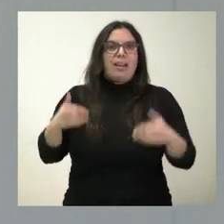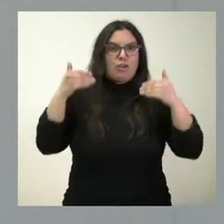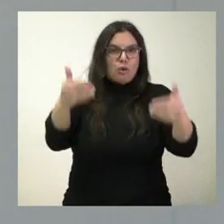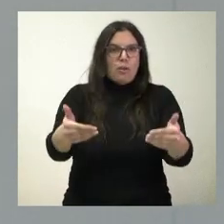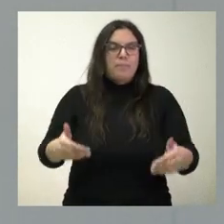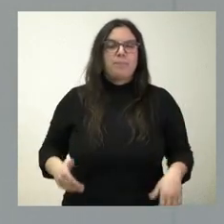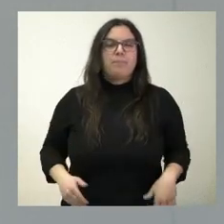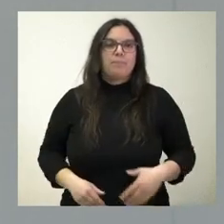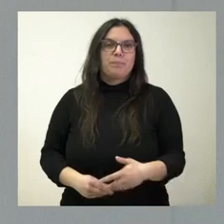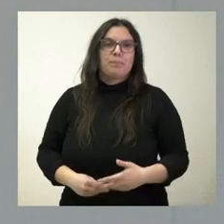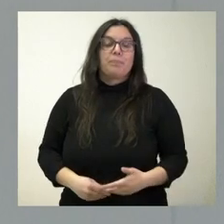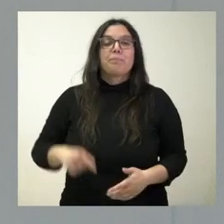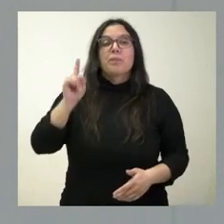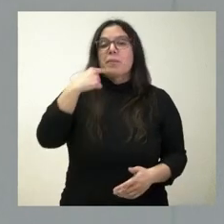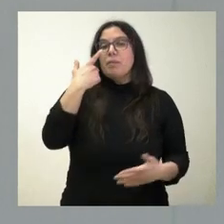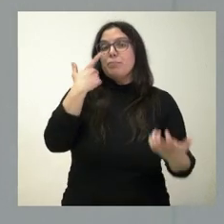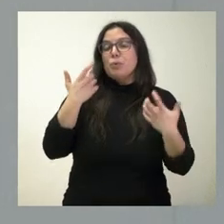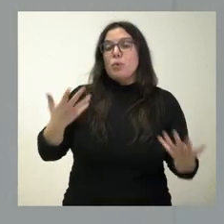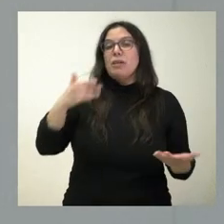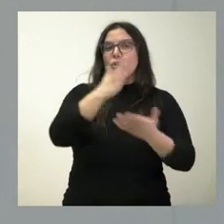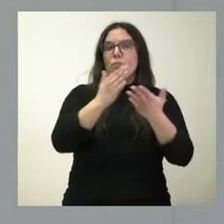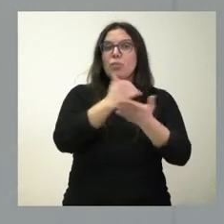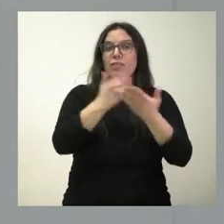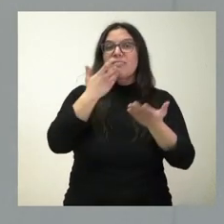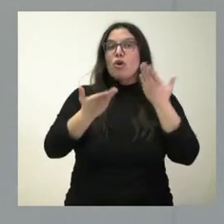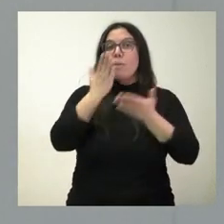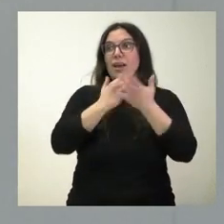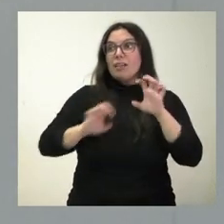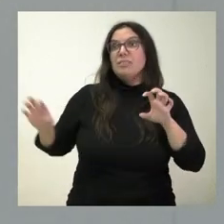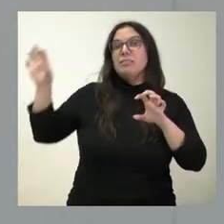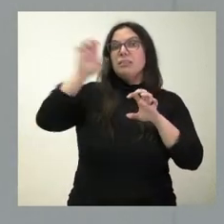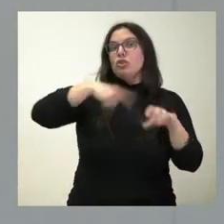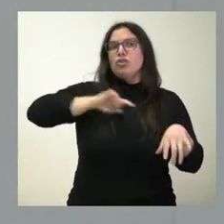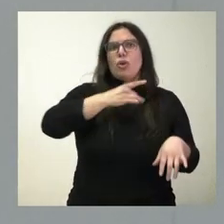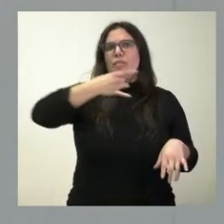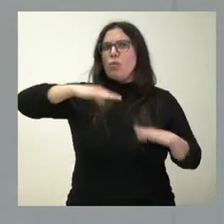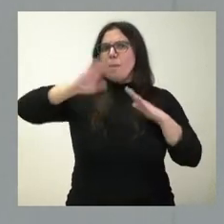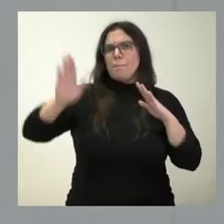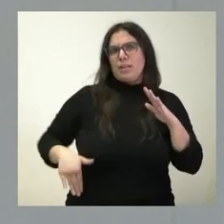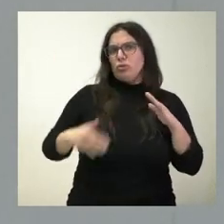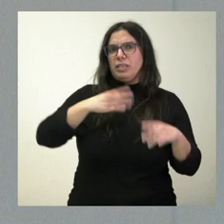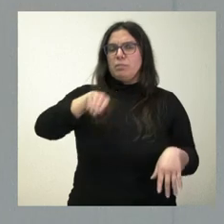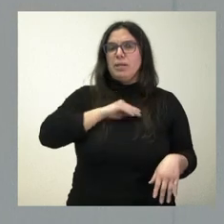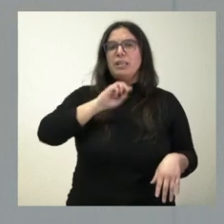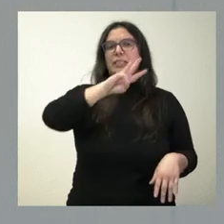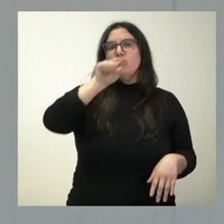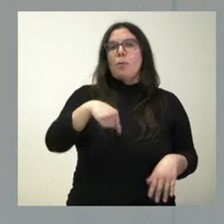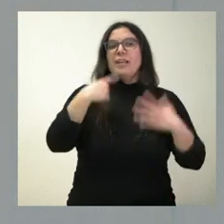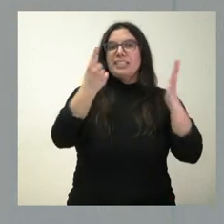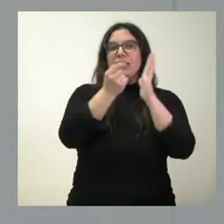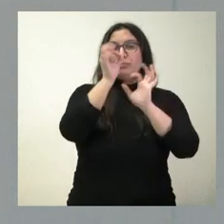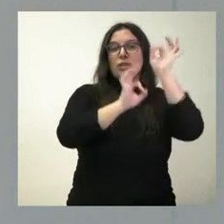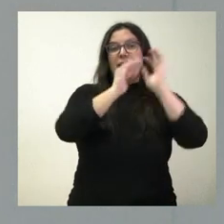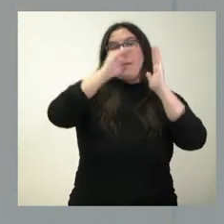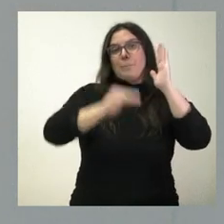del tiempo. Sí significarles que nuestra comunidad autónoma está entre las menos endeudadas de España, 3,6 puntos menos de endeudamiento en relación con el